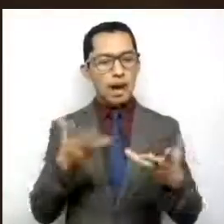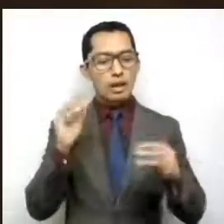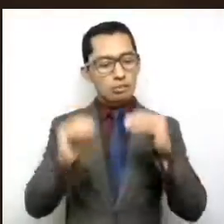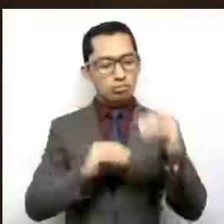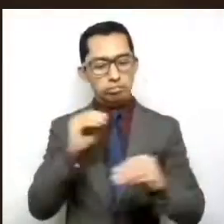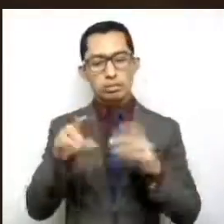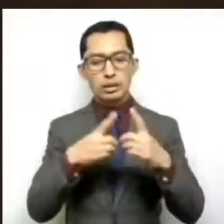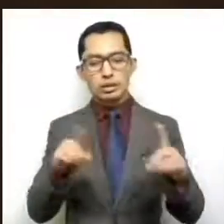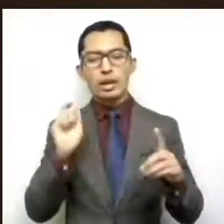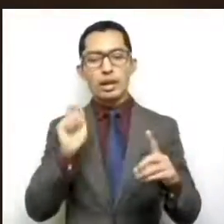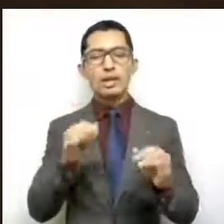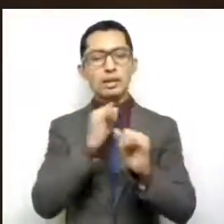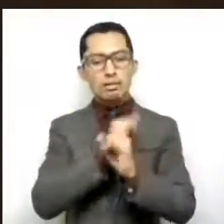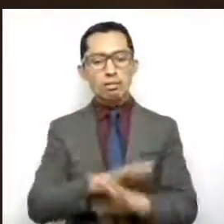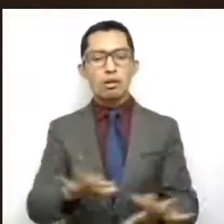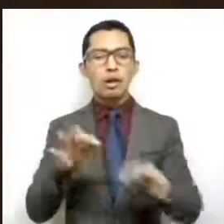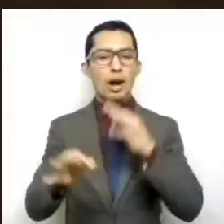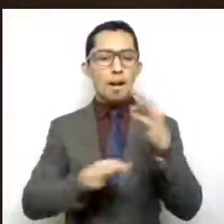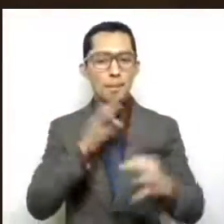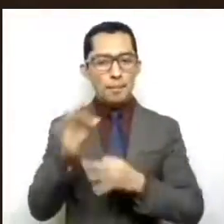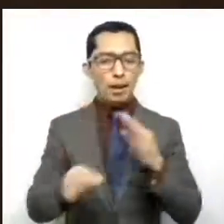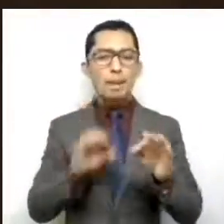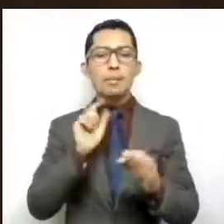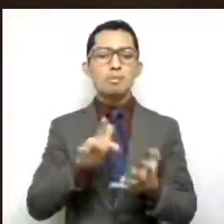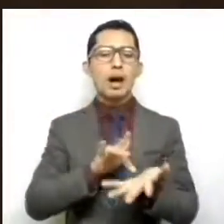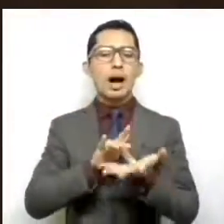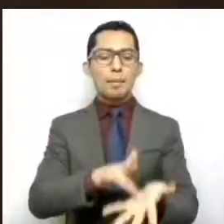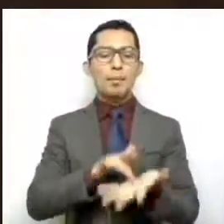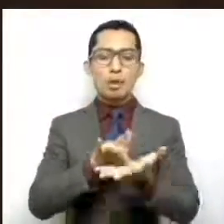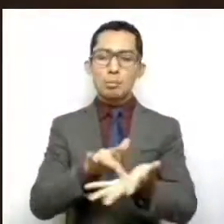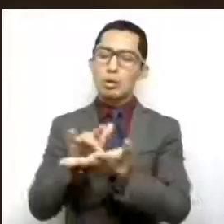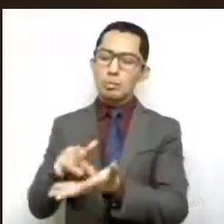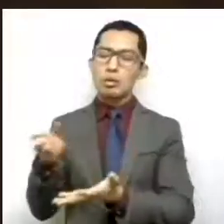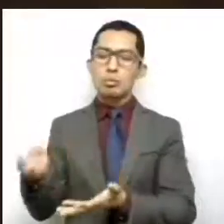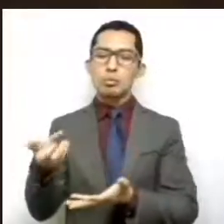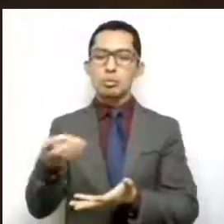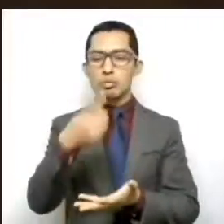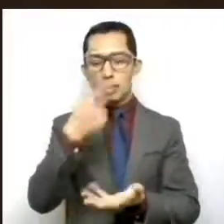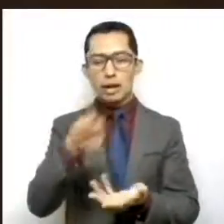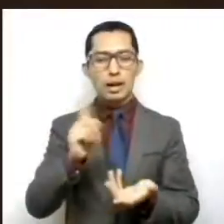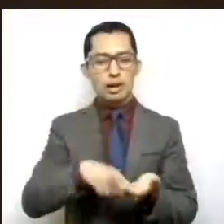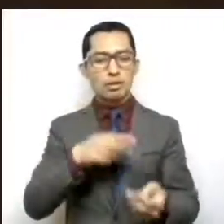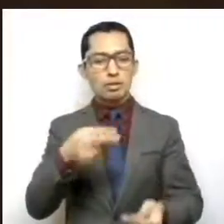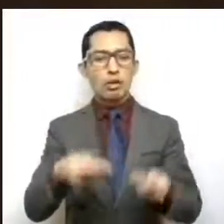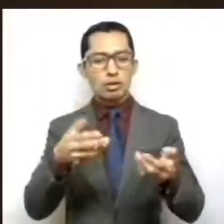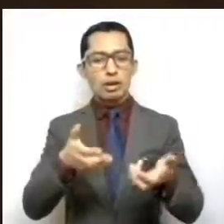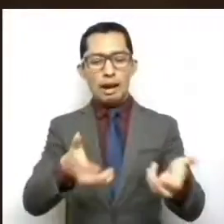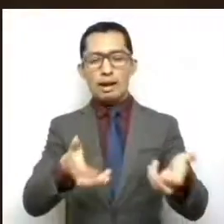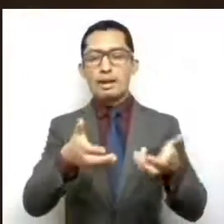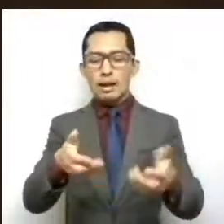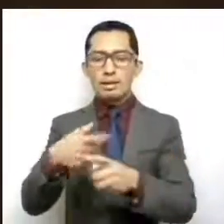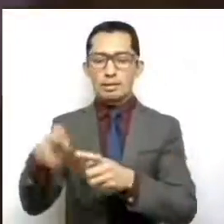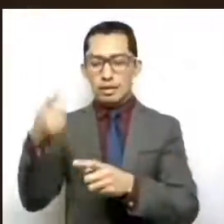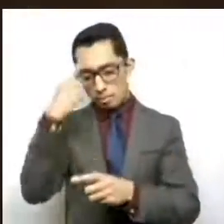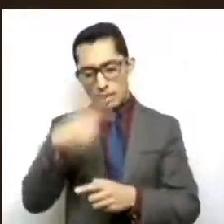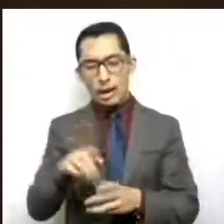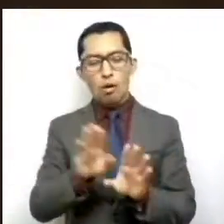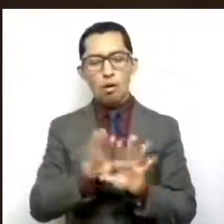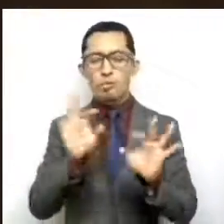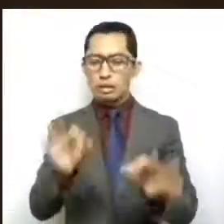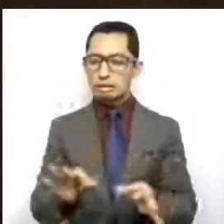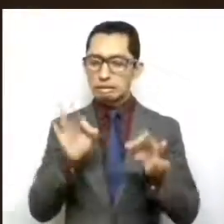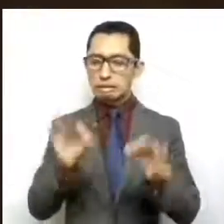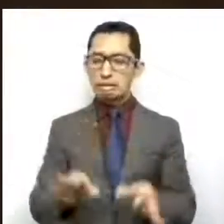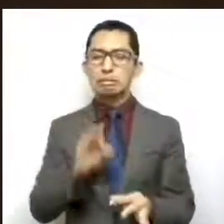campañas de información y estímulos dirigidos a comerciantes informales para que esos se incorporen a la formalidad,